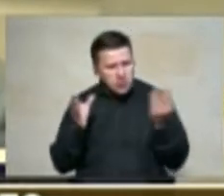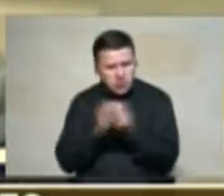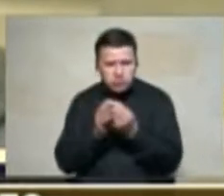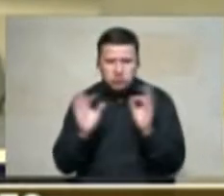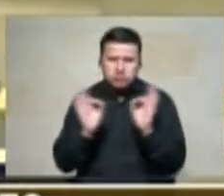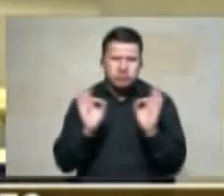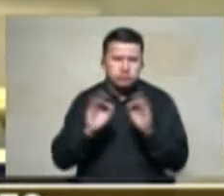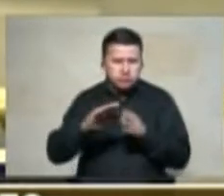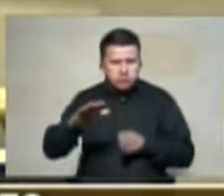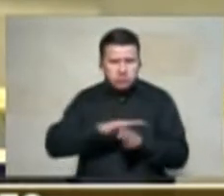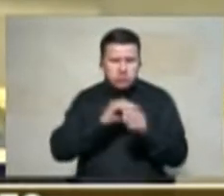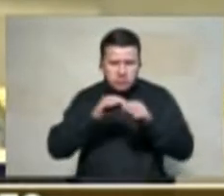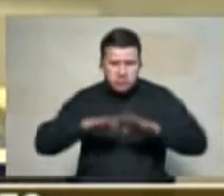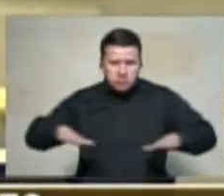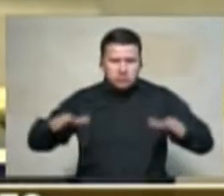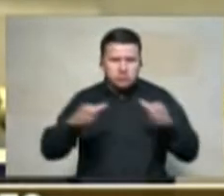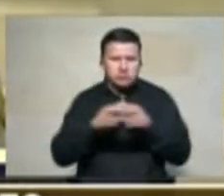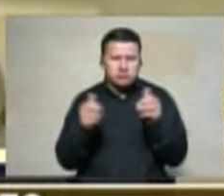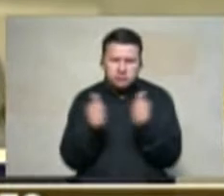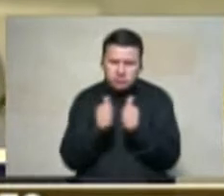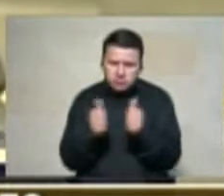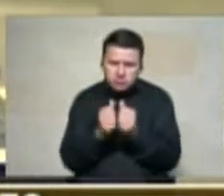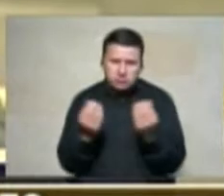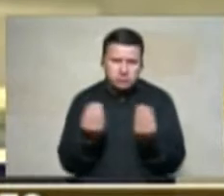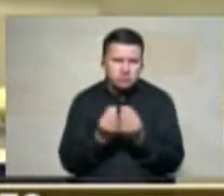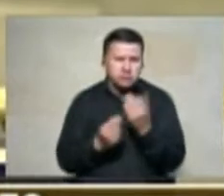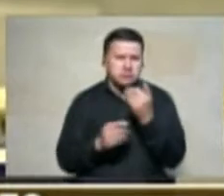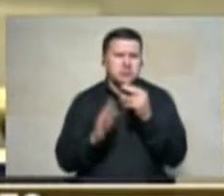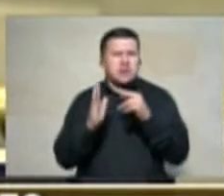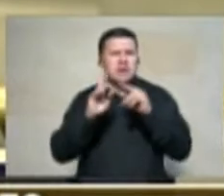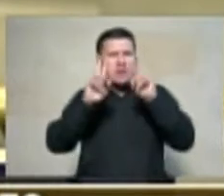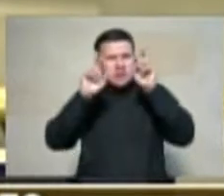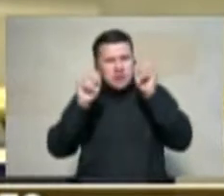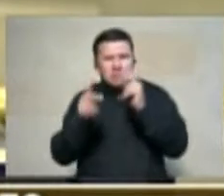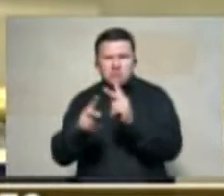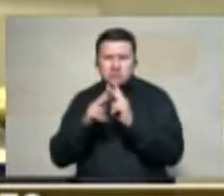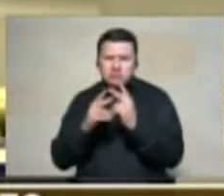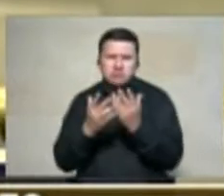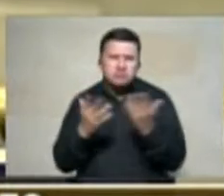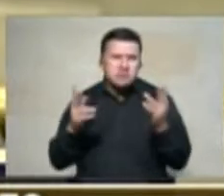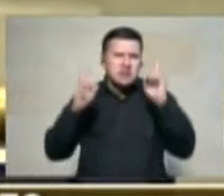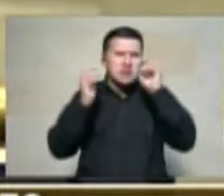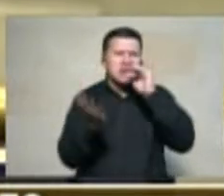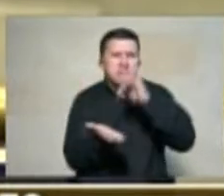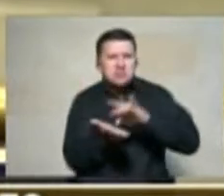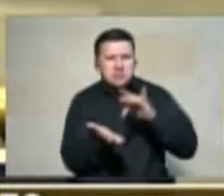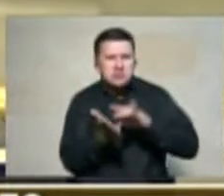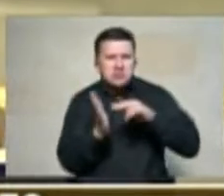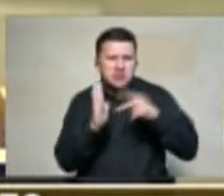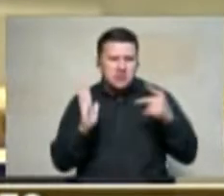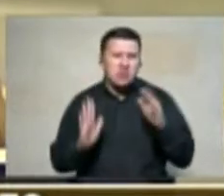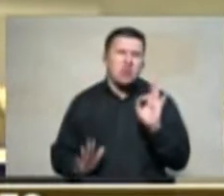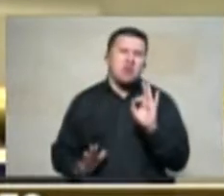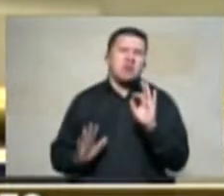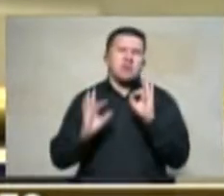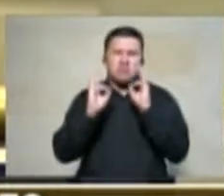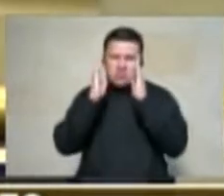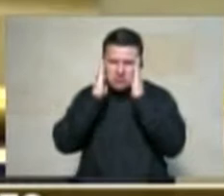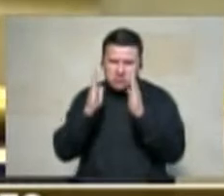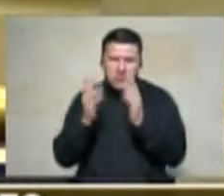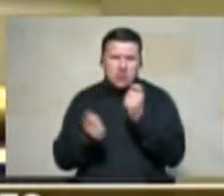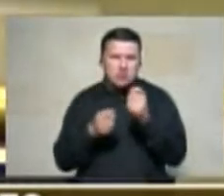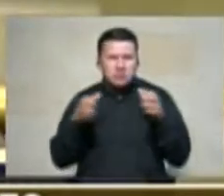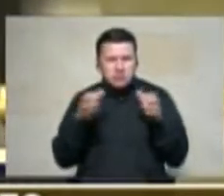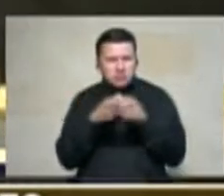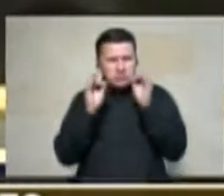acompañado de un tema de crédito de un tema de asistencia técnica de canales de comercialización de vías